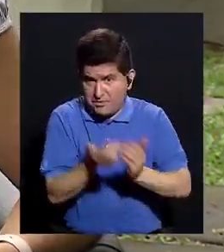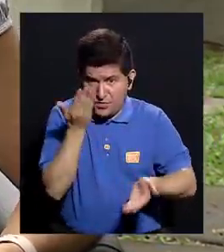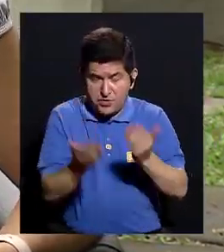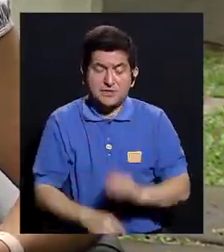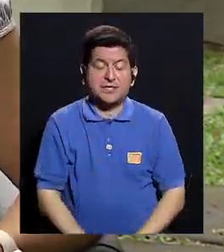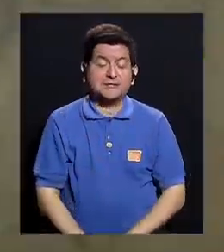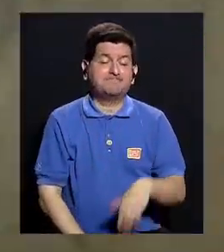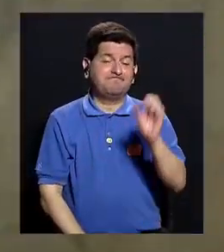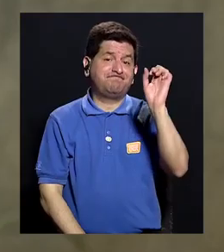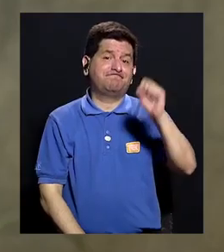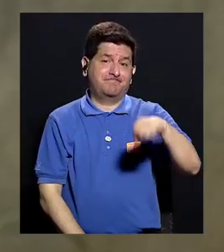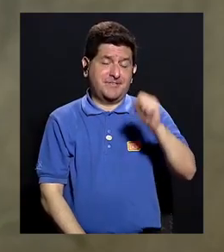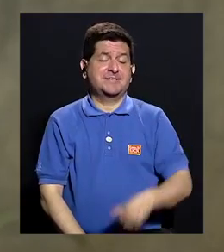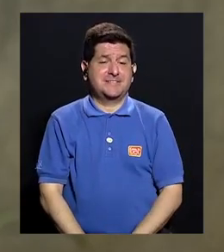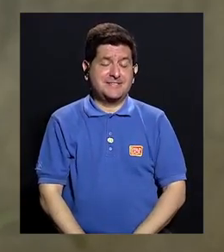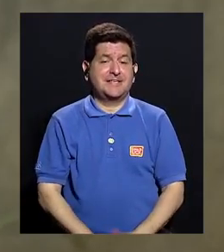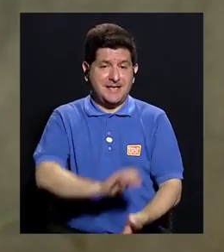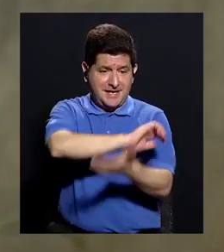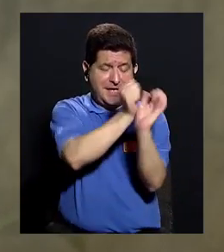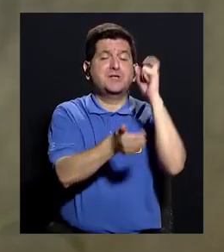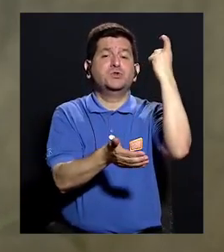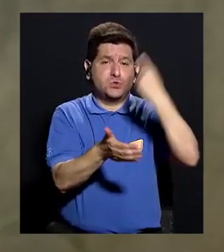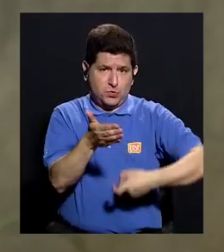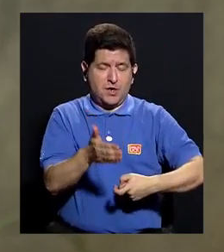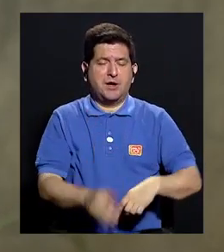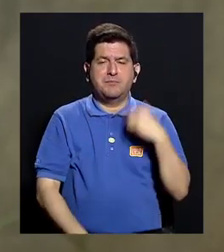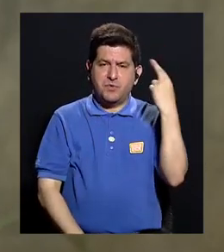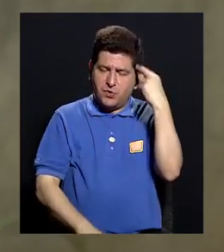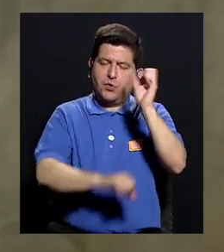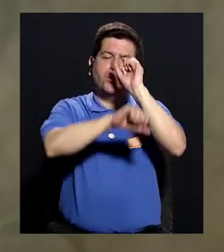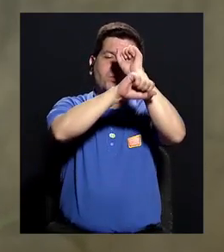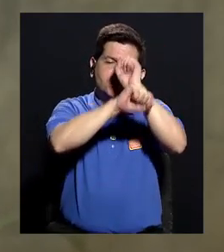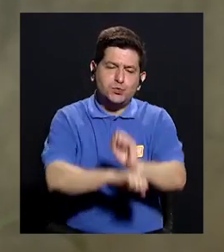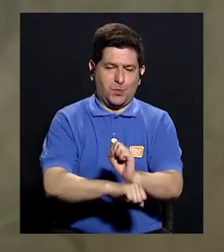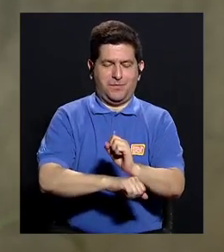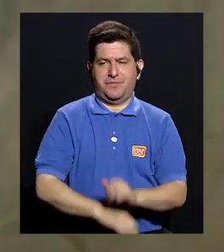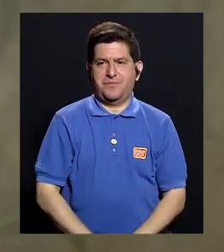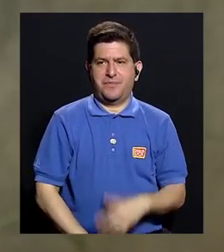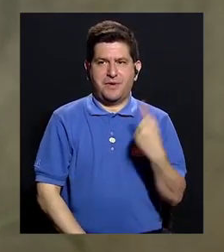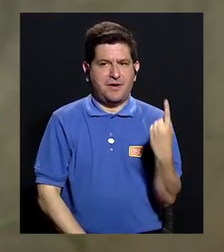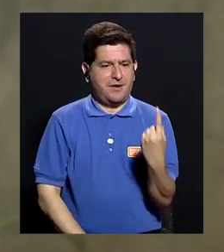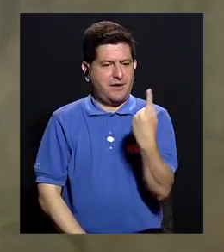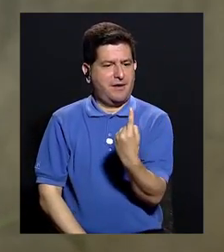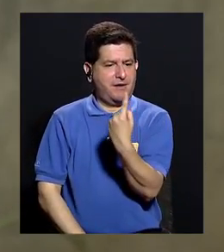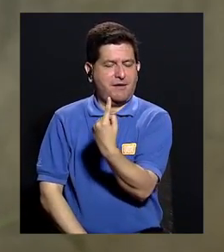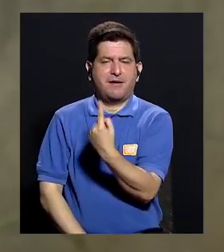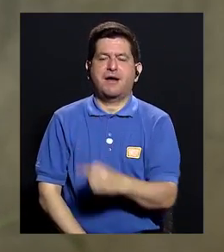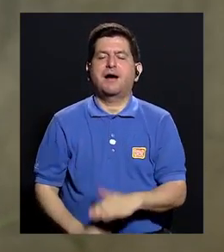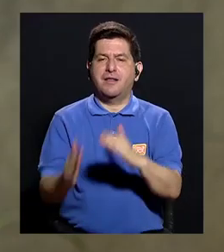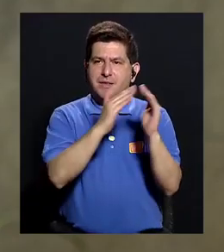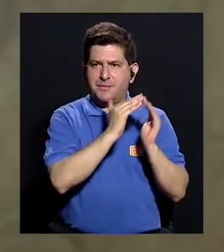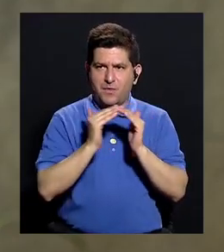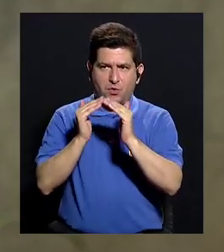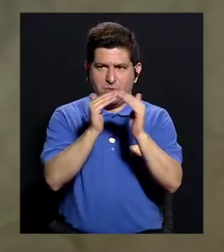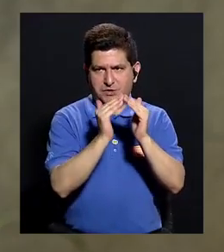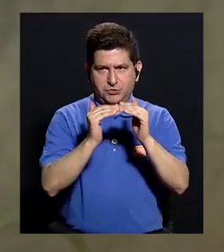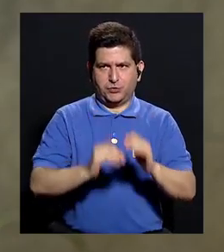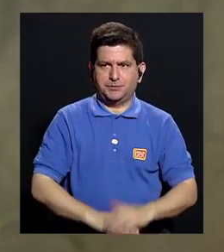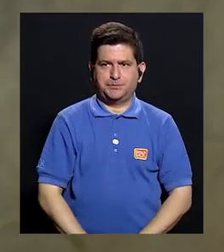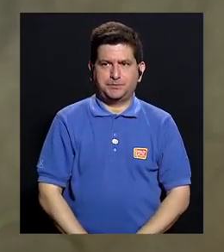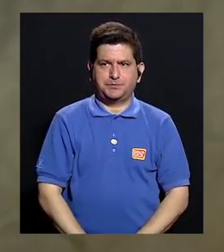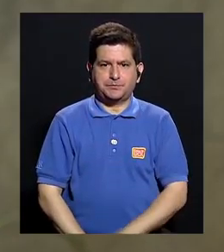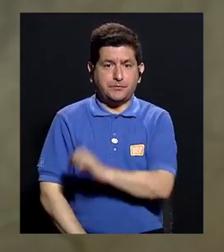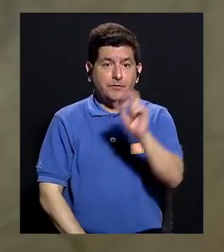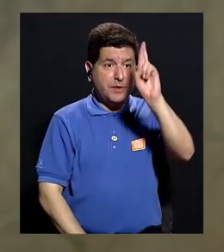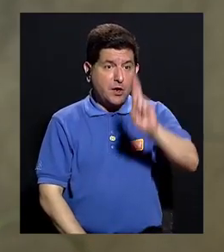¿verdad? Sí, efectivamente son abruptos básicamente por las costumbres de cada población, ¿verdad?